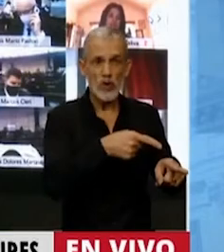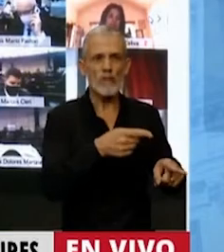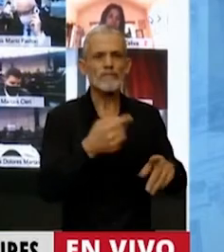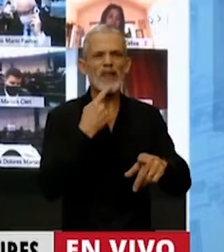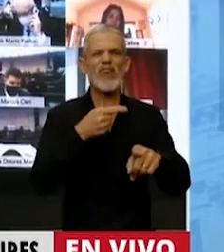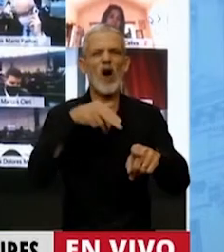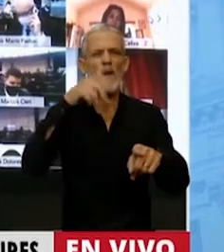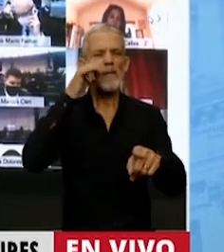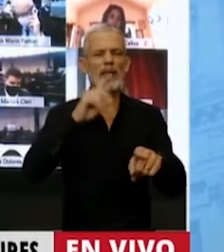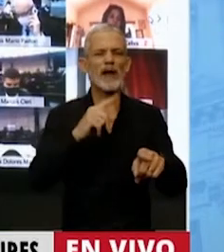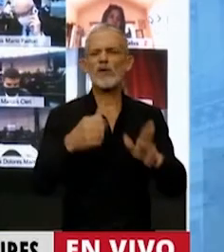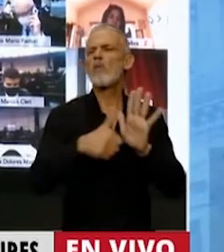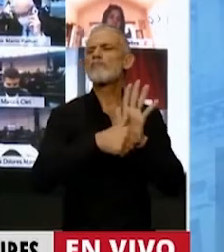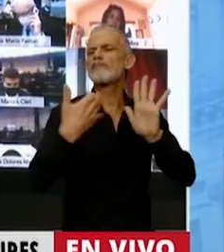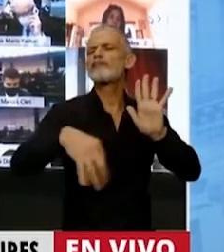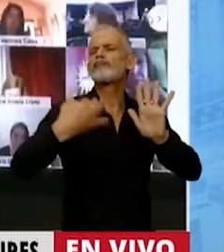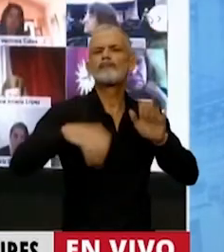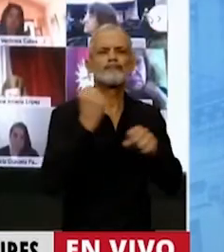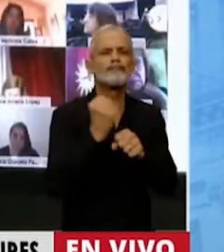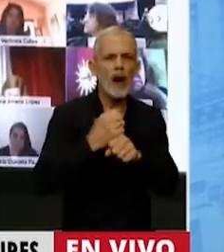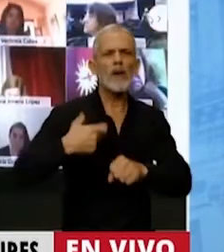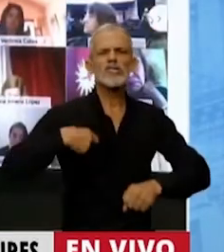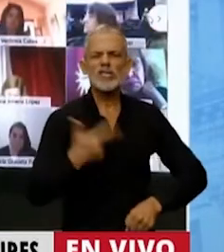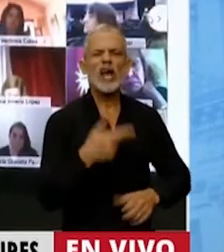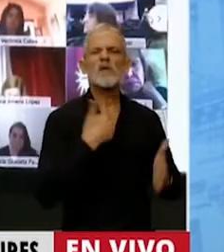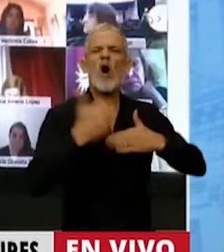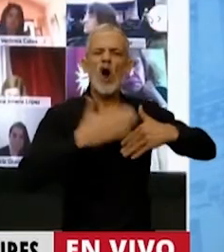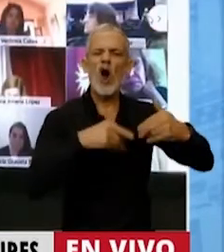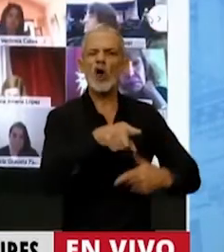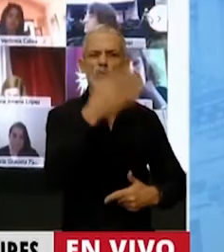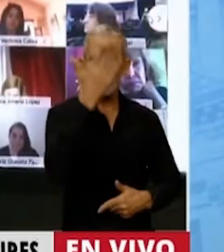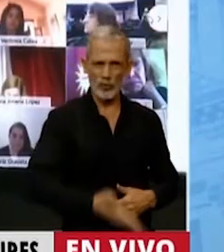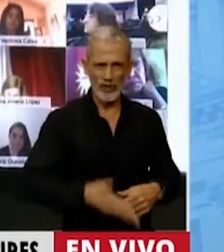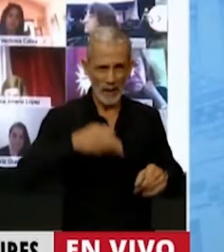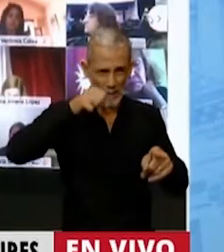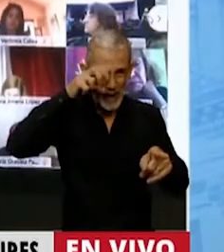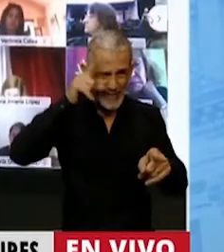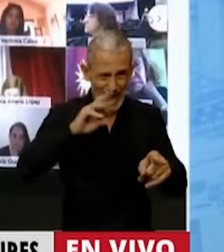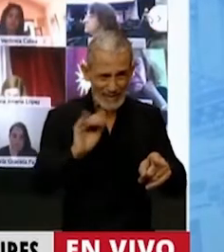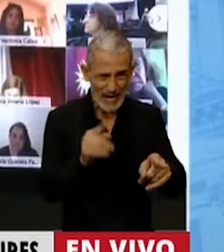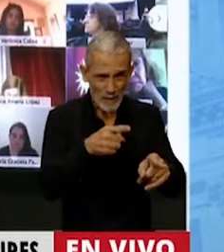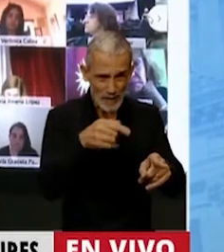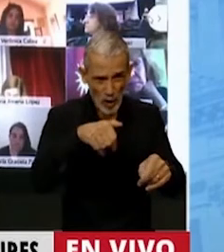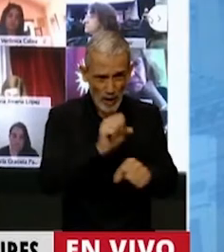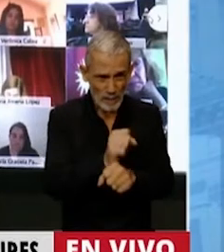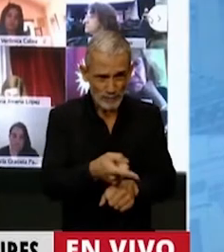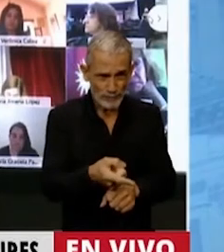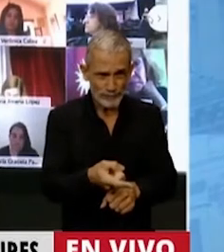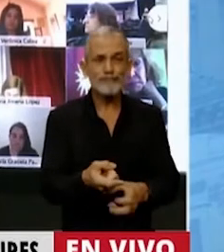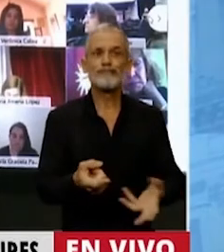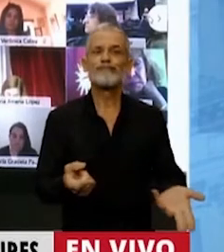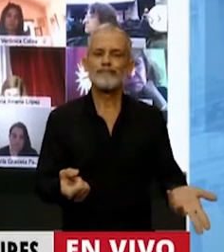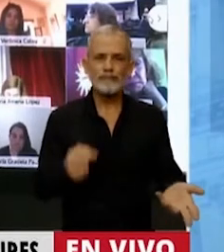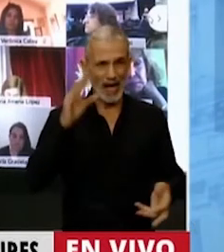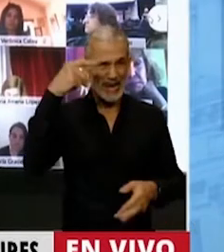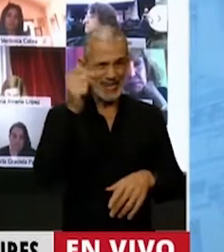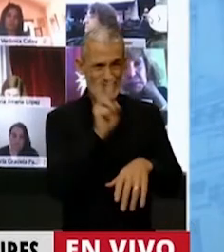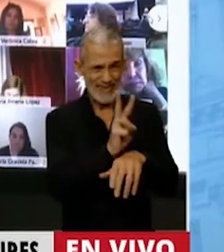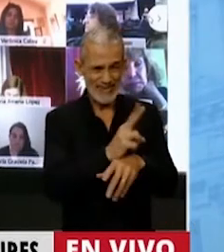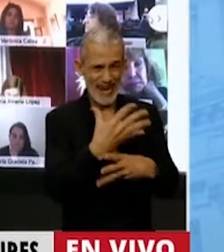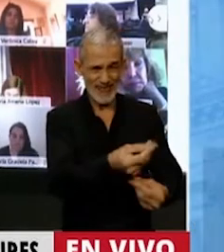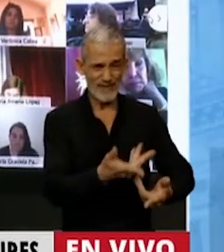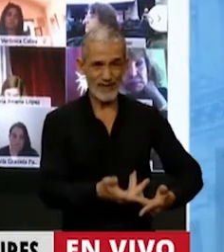Pedraza era el ejemplo del sindicalismo que construye. Y por eso vemos que